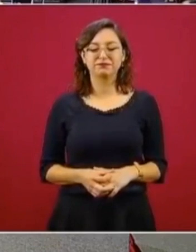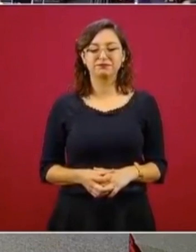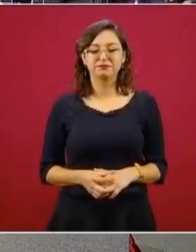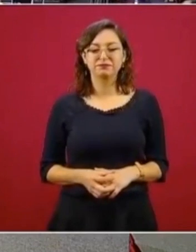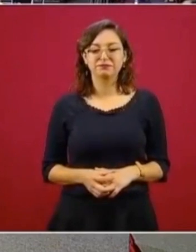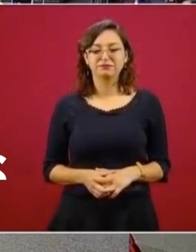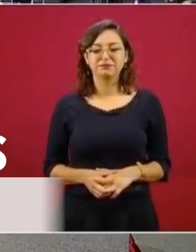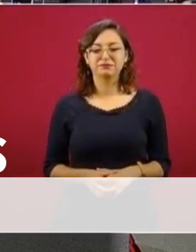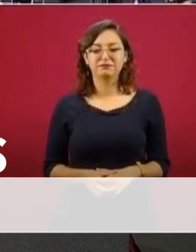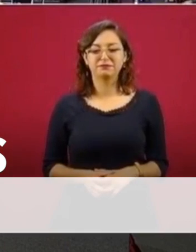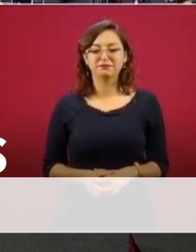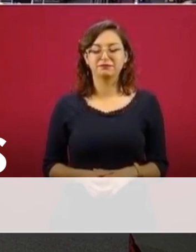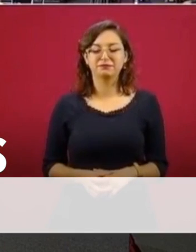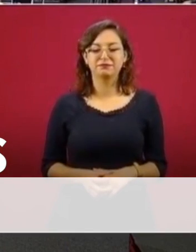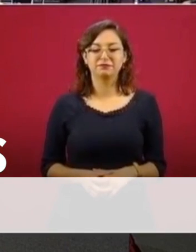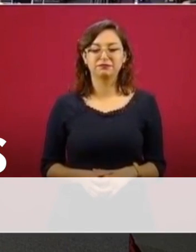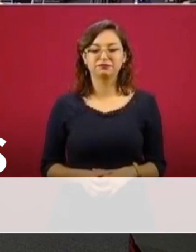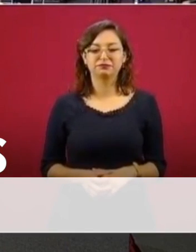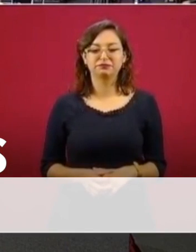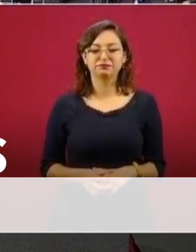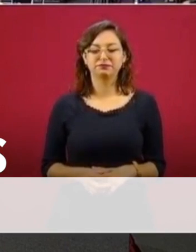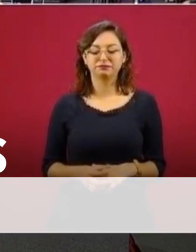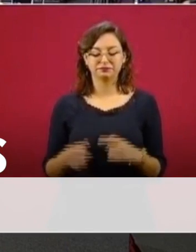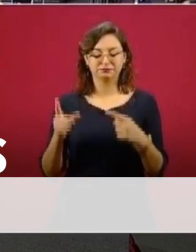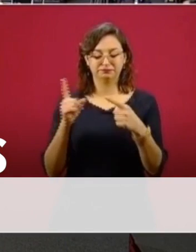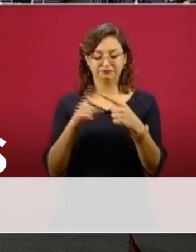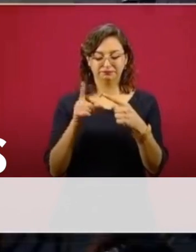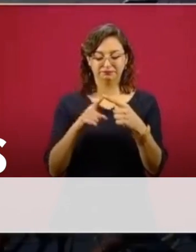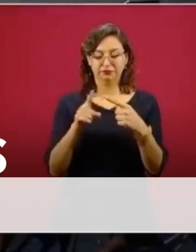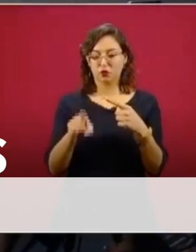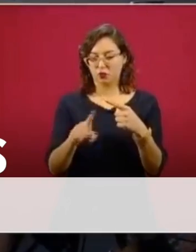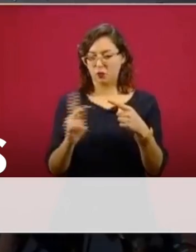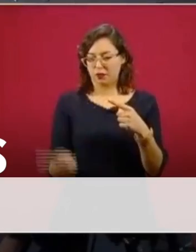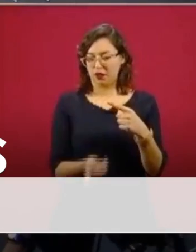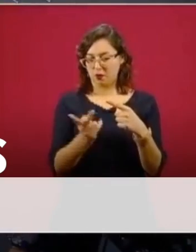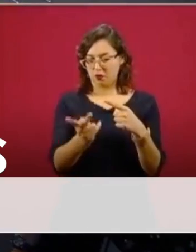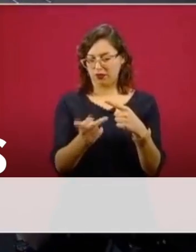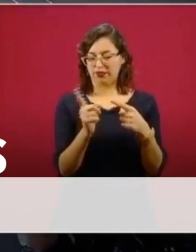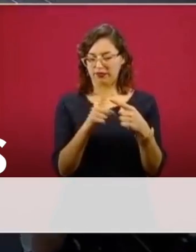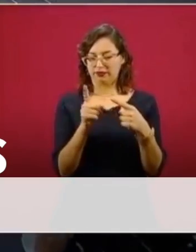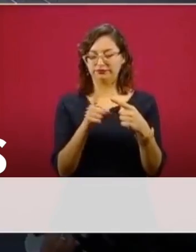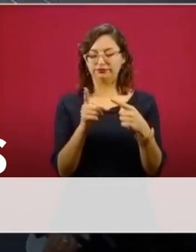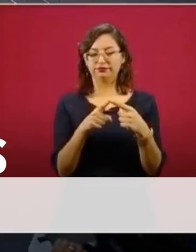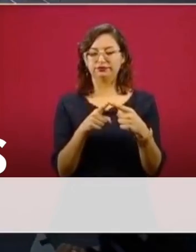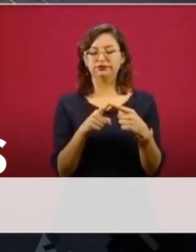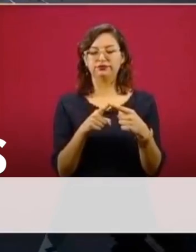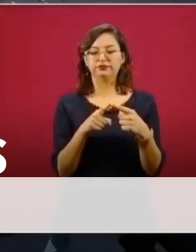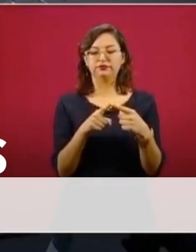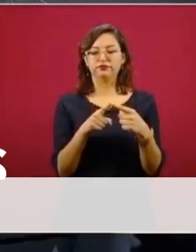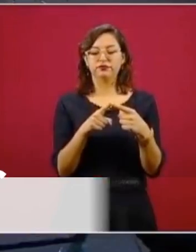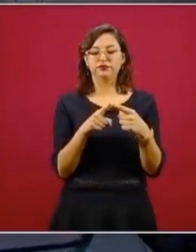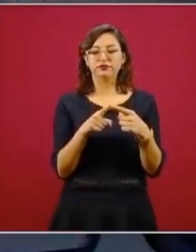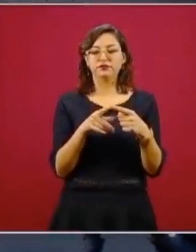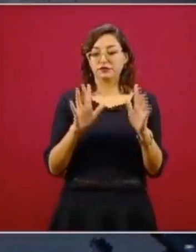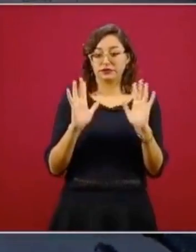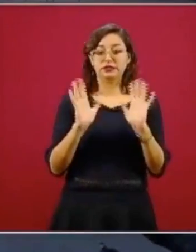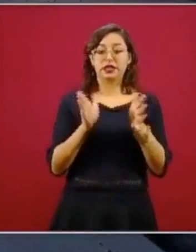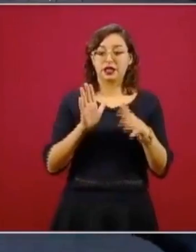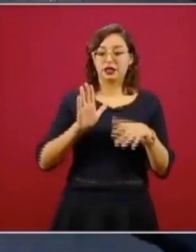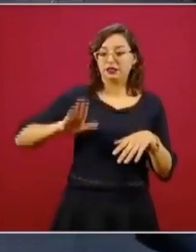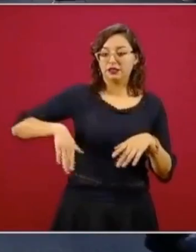Acerca de la primera pregunta, es muy importante, además de la explicación